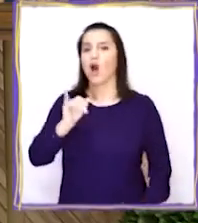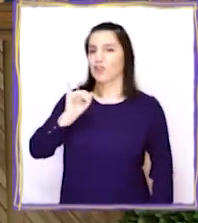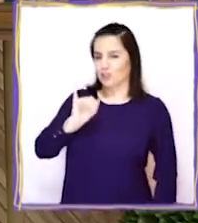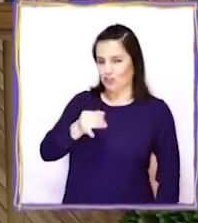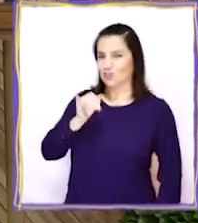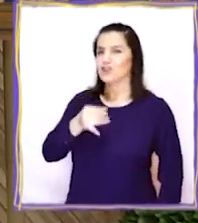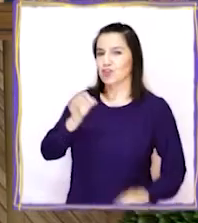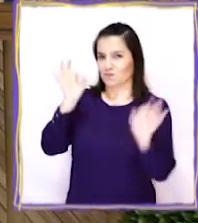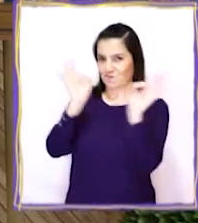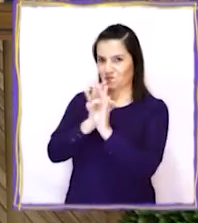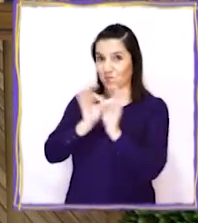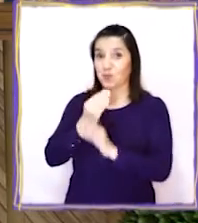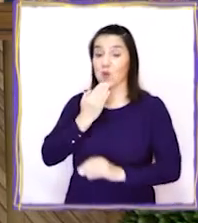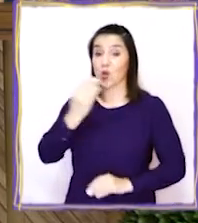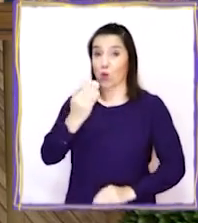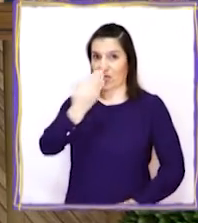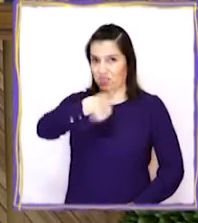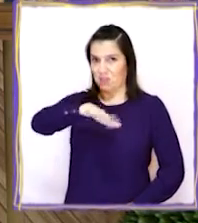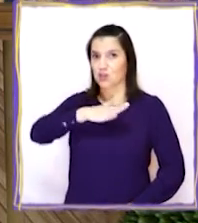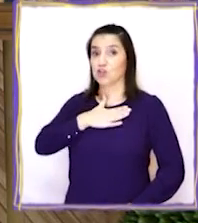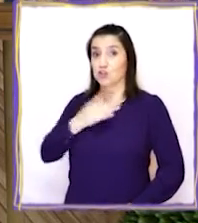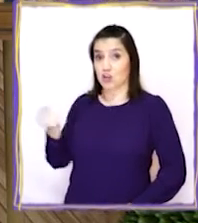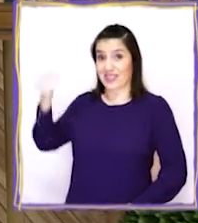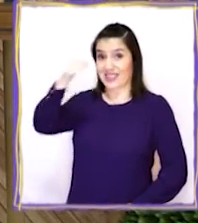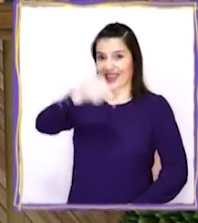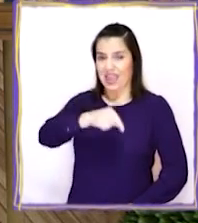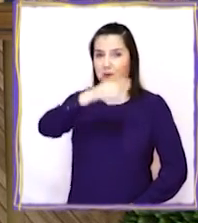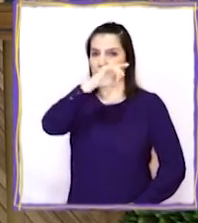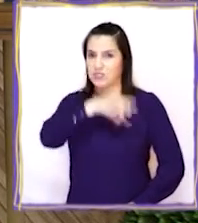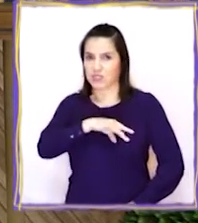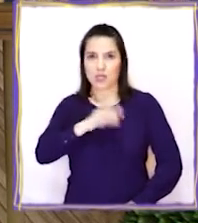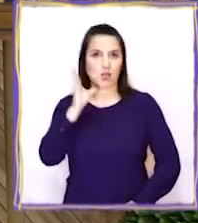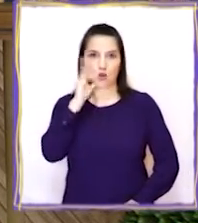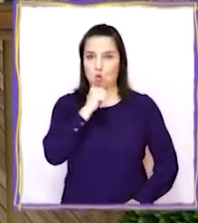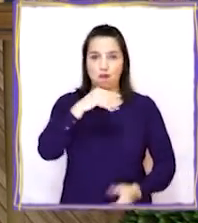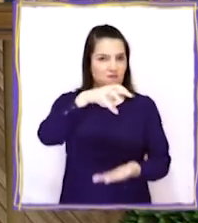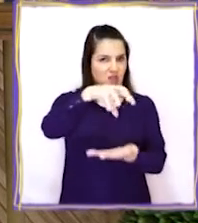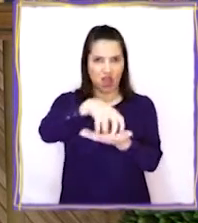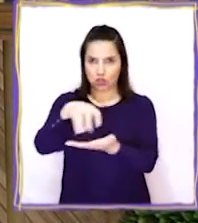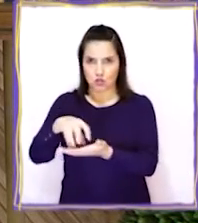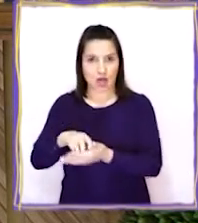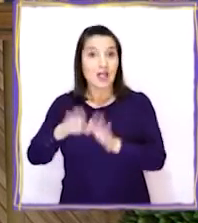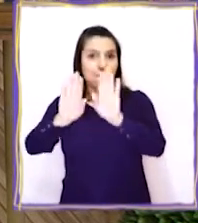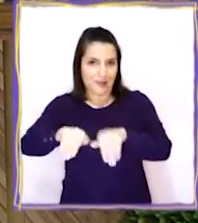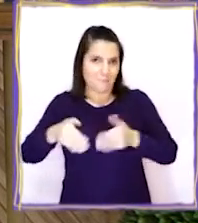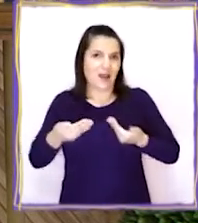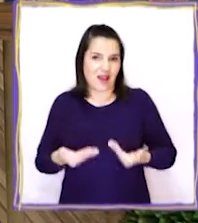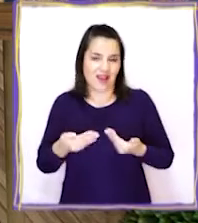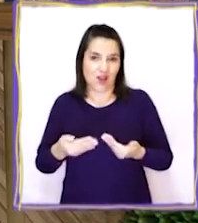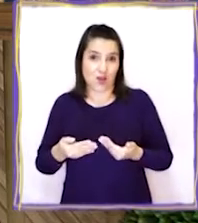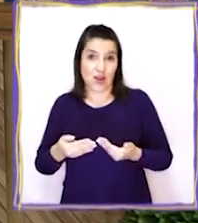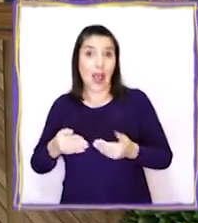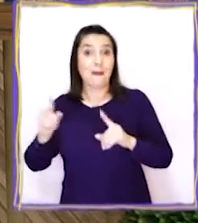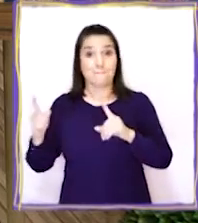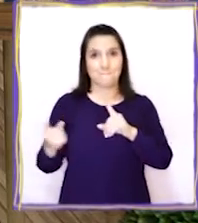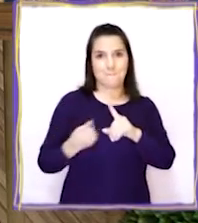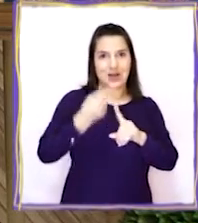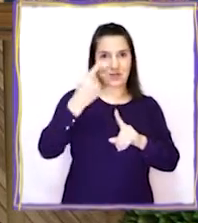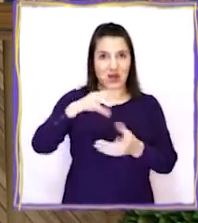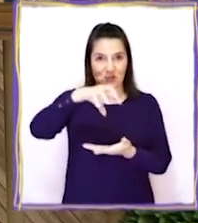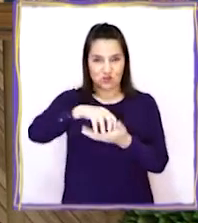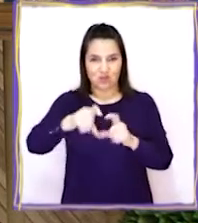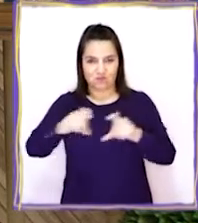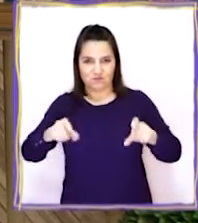¡Ah, claro! Es que cuando nosotros llegamos a Chile, no existían las ciudades como las conocemos hoy. La primera que